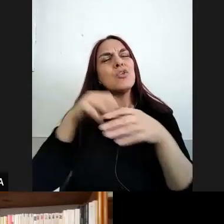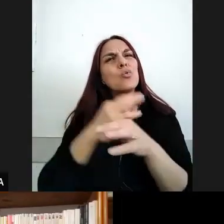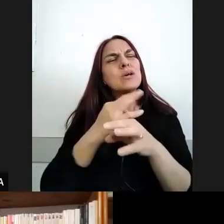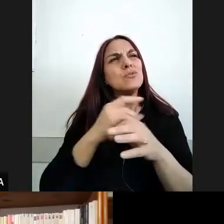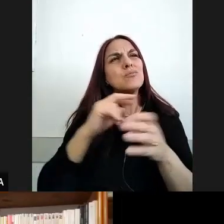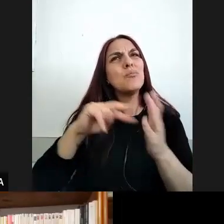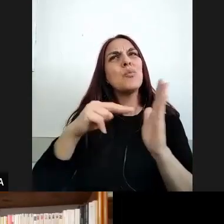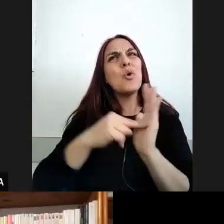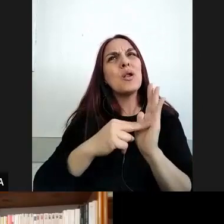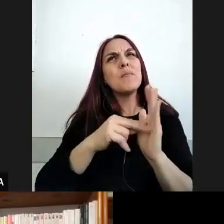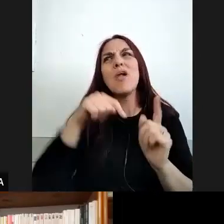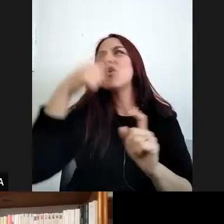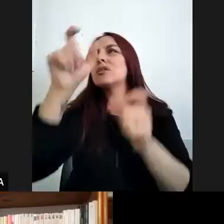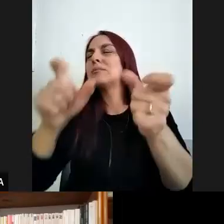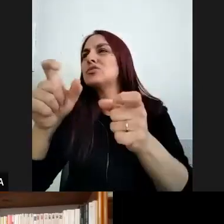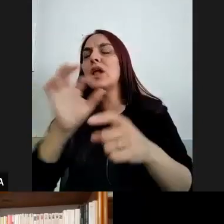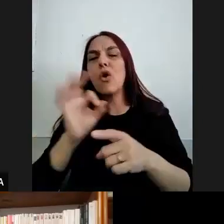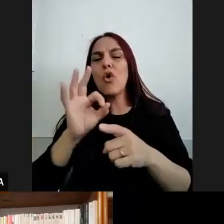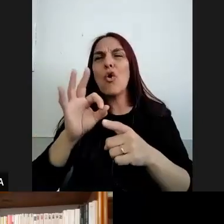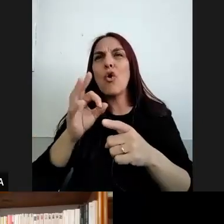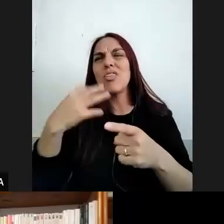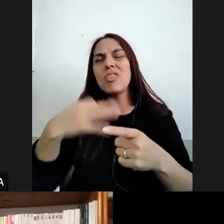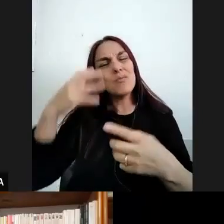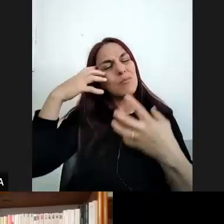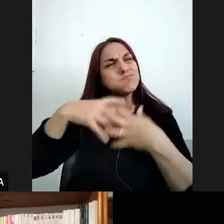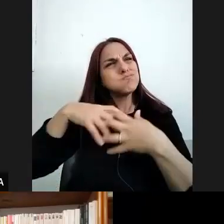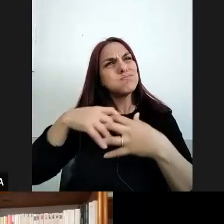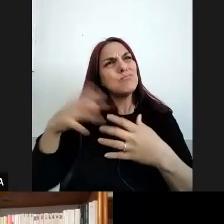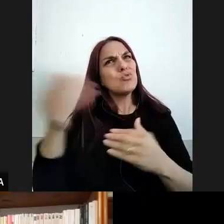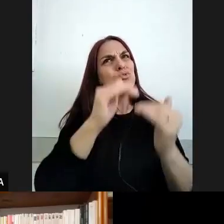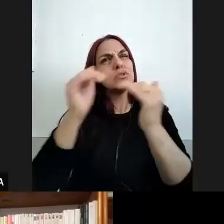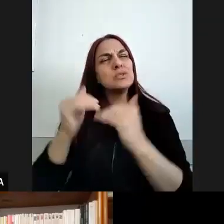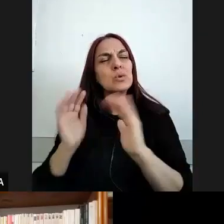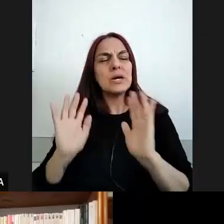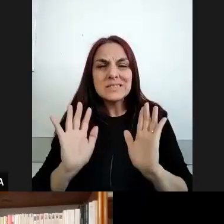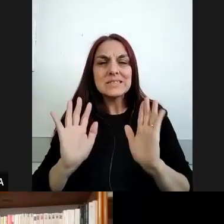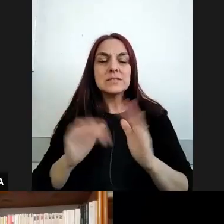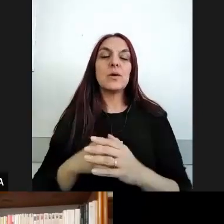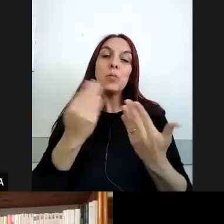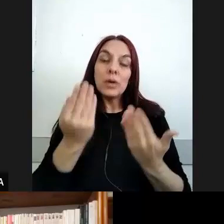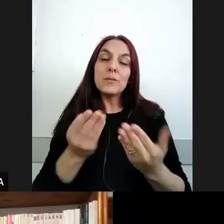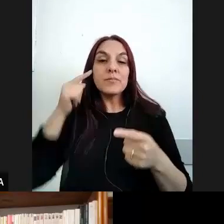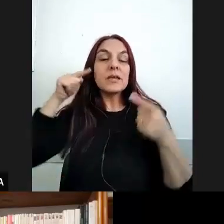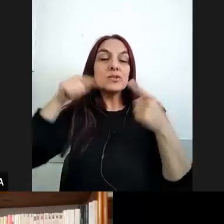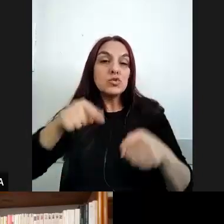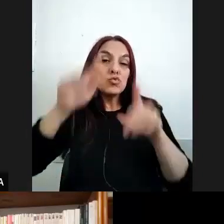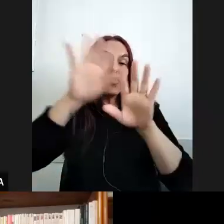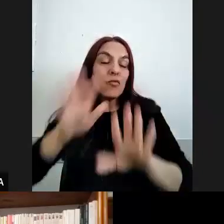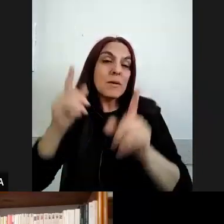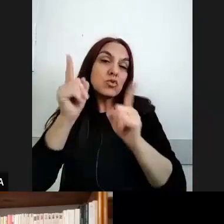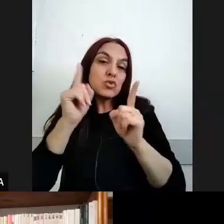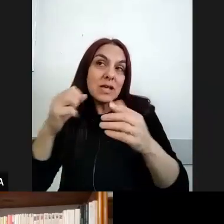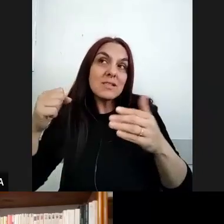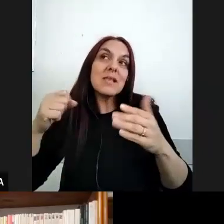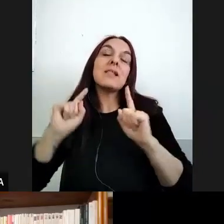interpelación a lo común creo que el mismo Info y todos los esfuerzos que viene haciendo nuestra escuela marcan